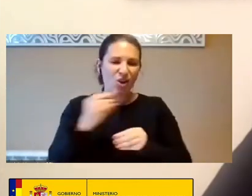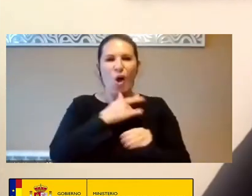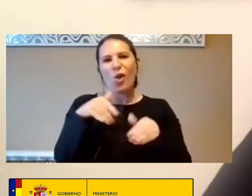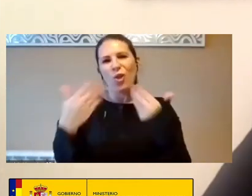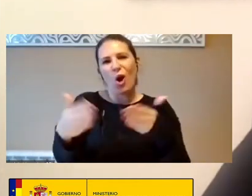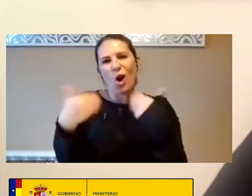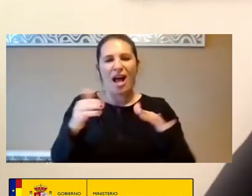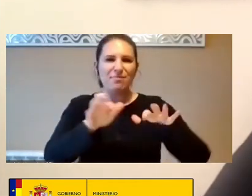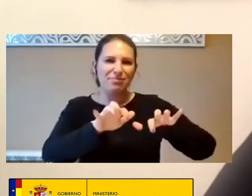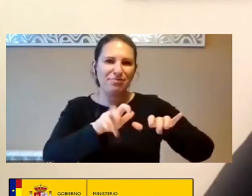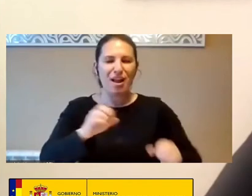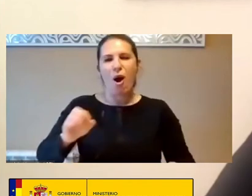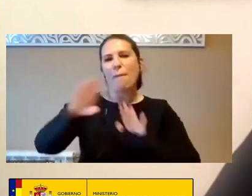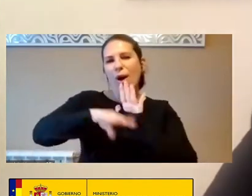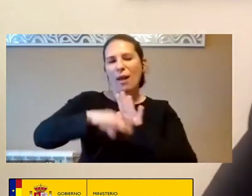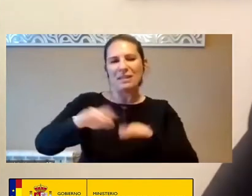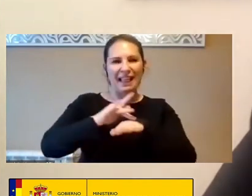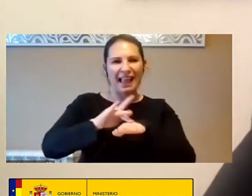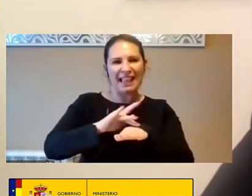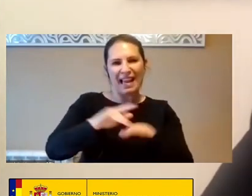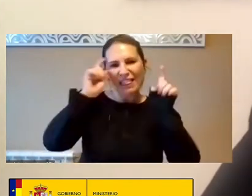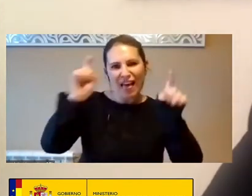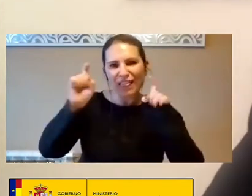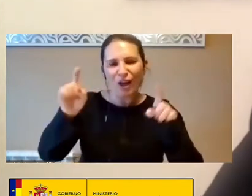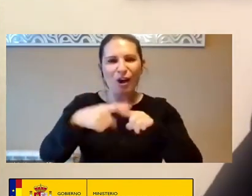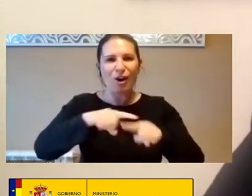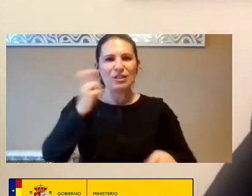Y Programas De Digitalización Y Todo Eso